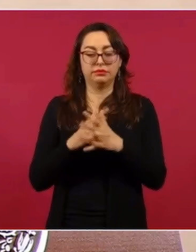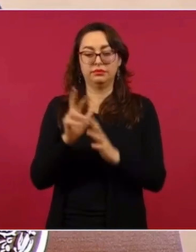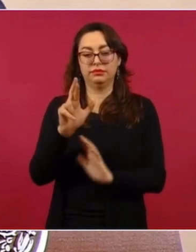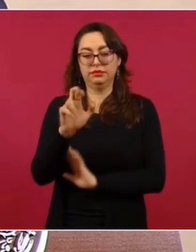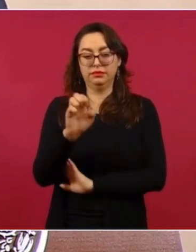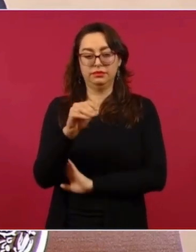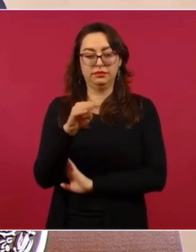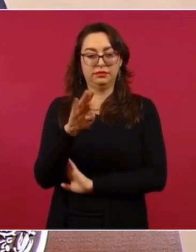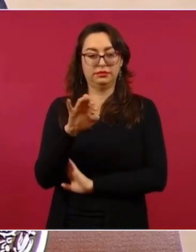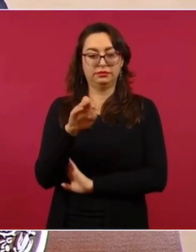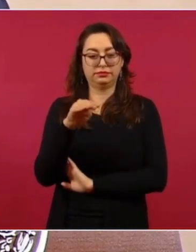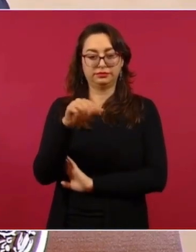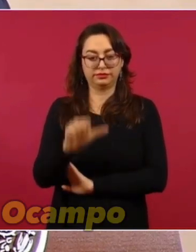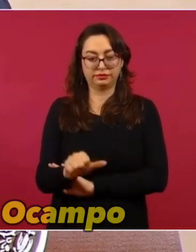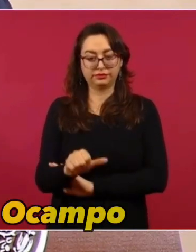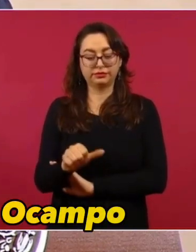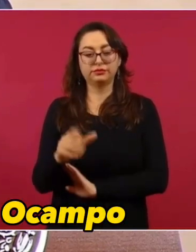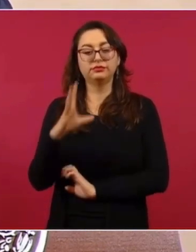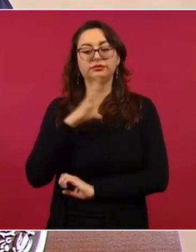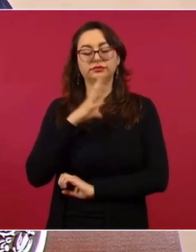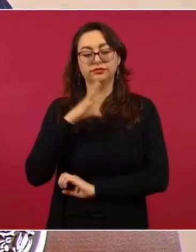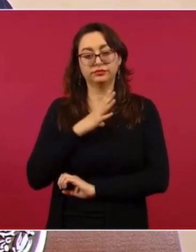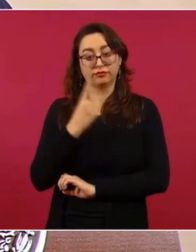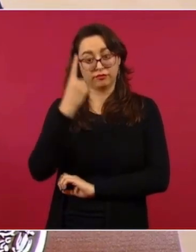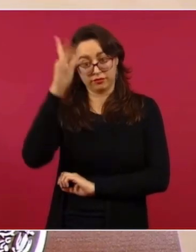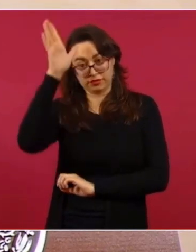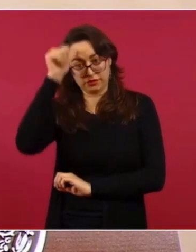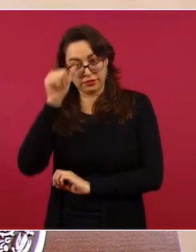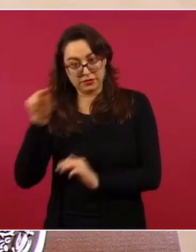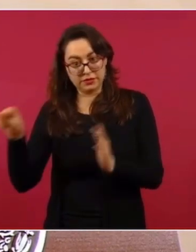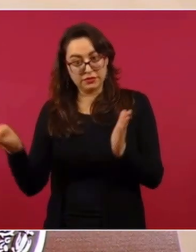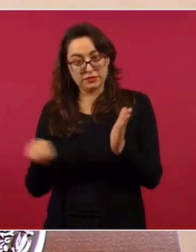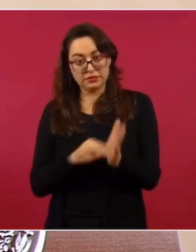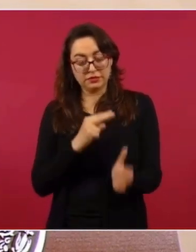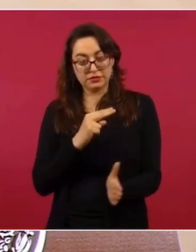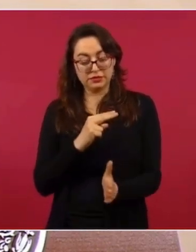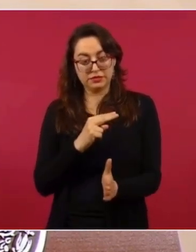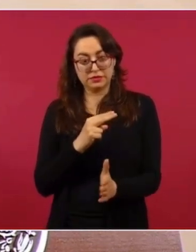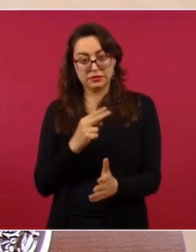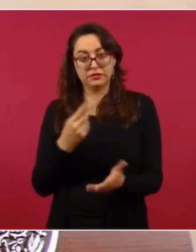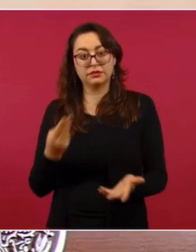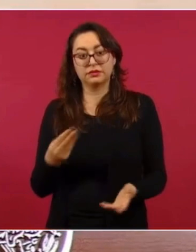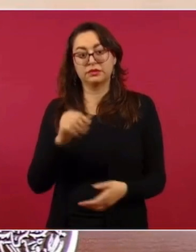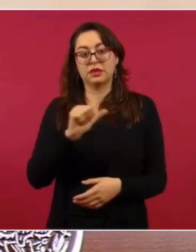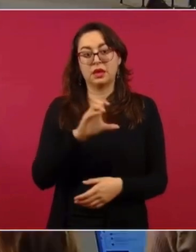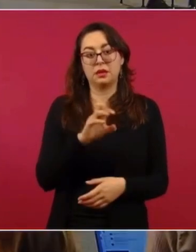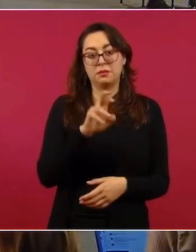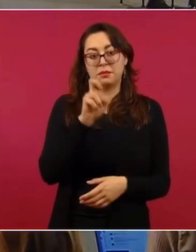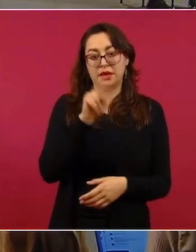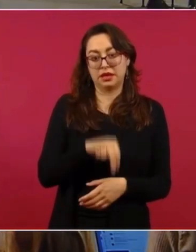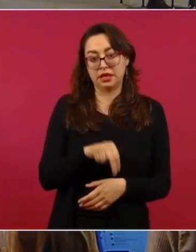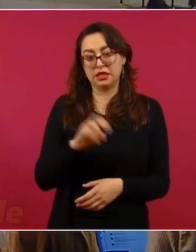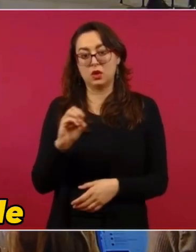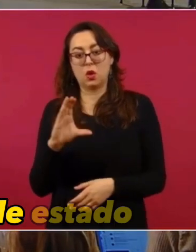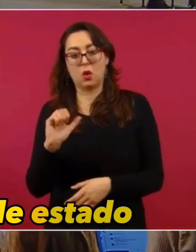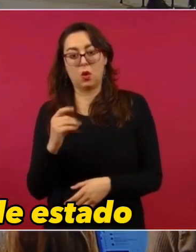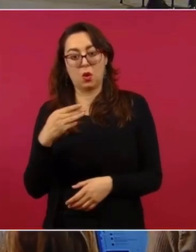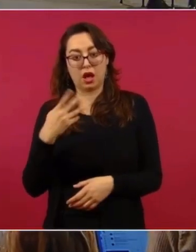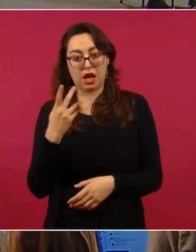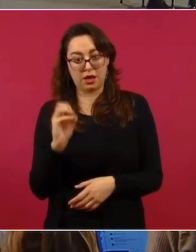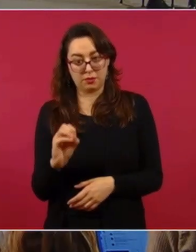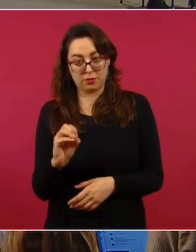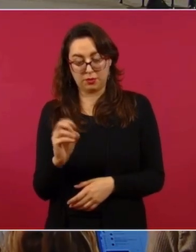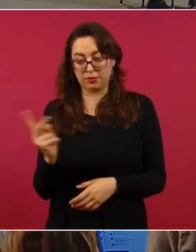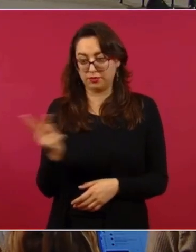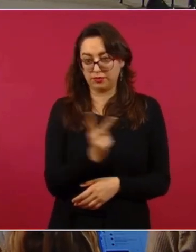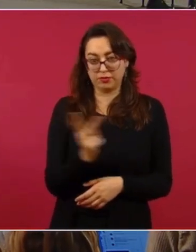conoció como el acuerdo McClain-Ocampo, por Melchor Ocampo y McClain, que era jefe de Estado